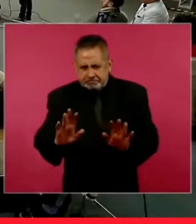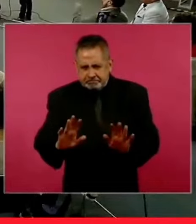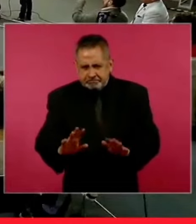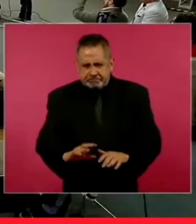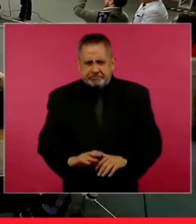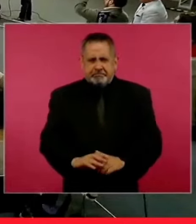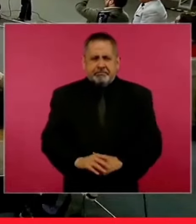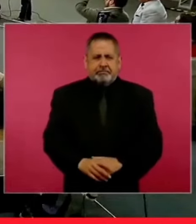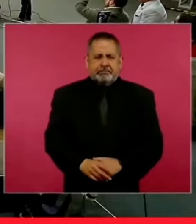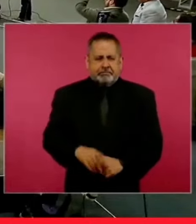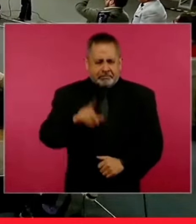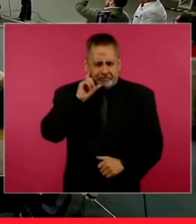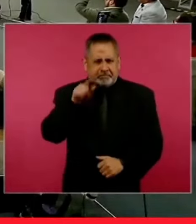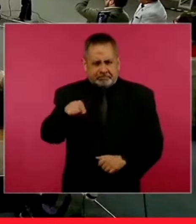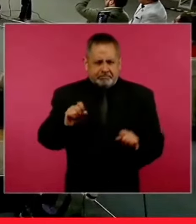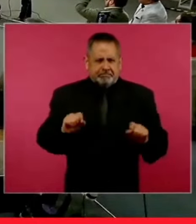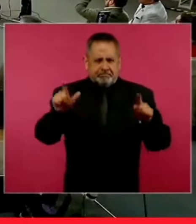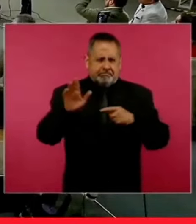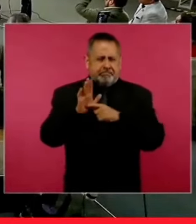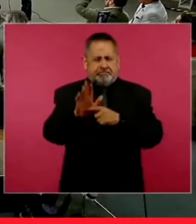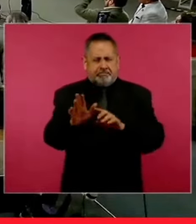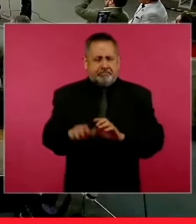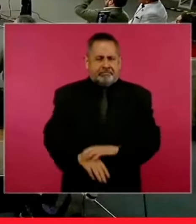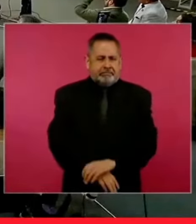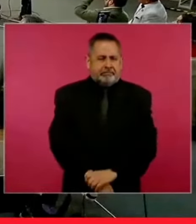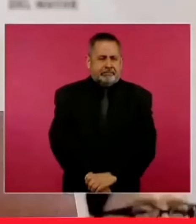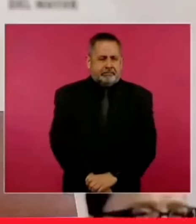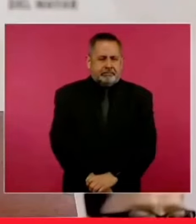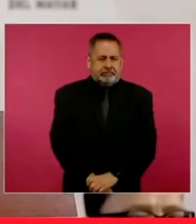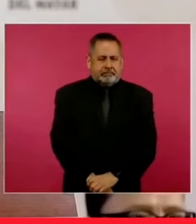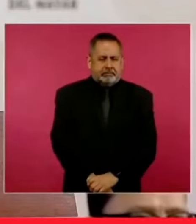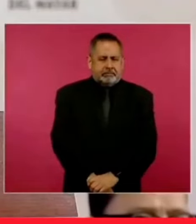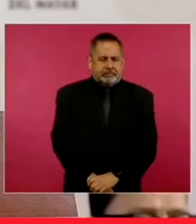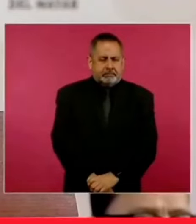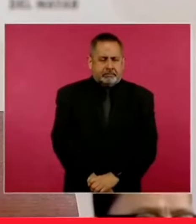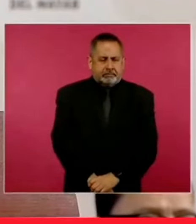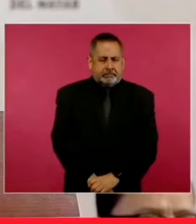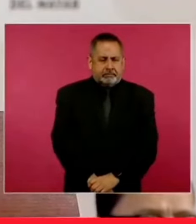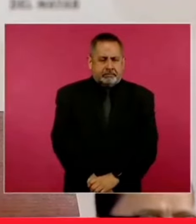Mañana la presentamos.